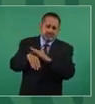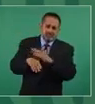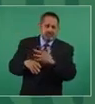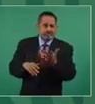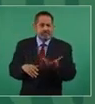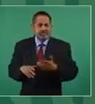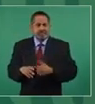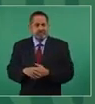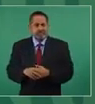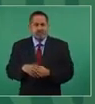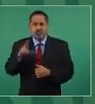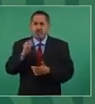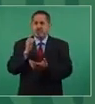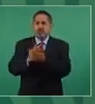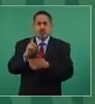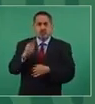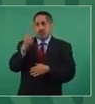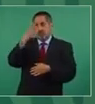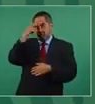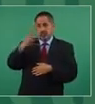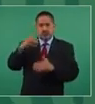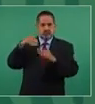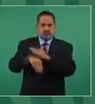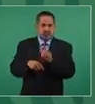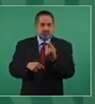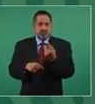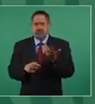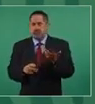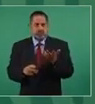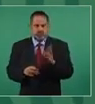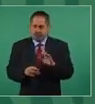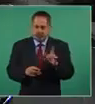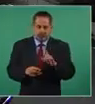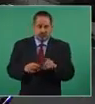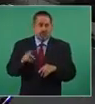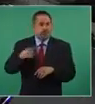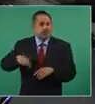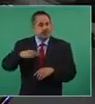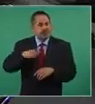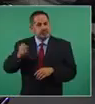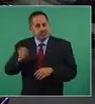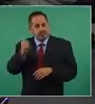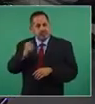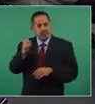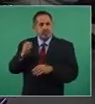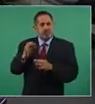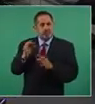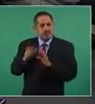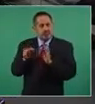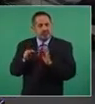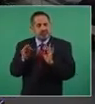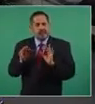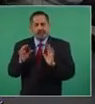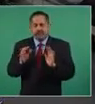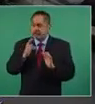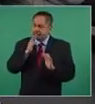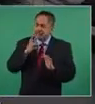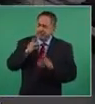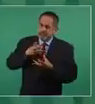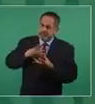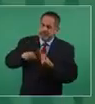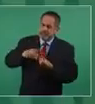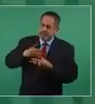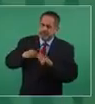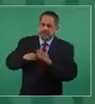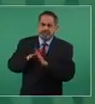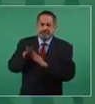no fue nada más México. Nosotros afortunadamente estamos ya recuperándonos